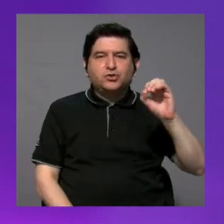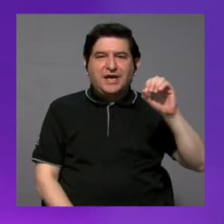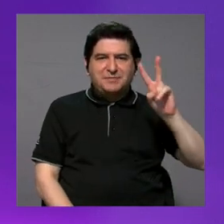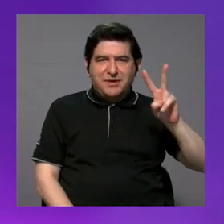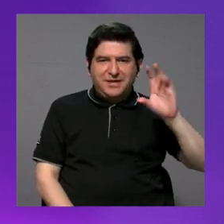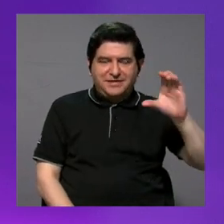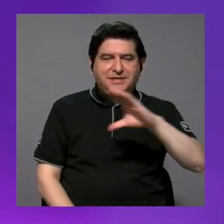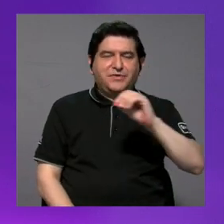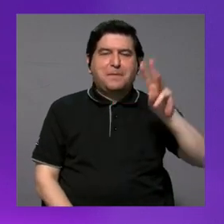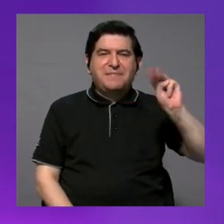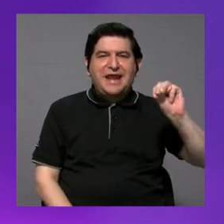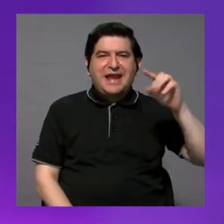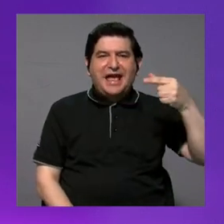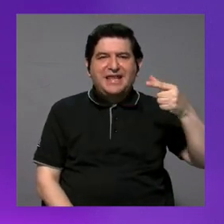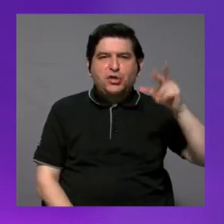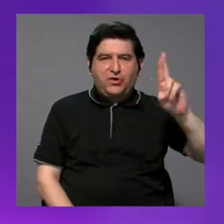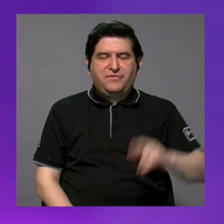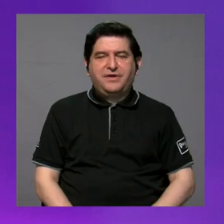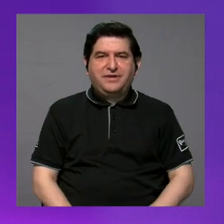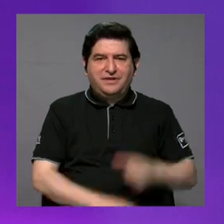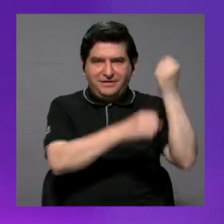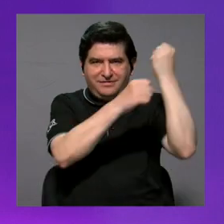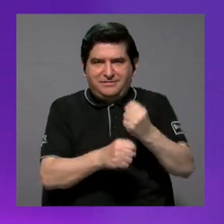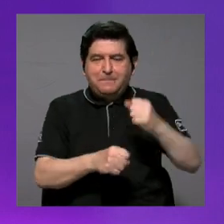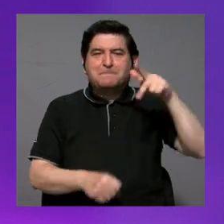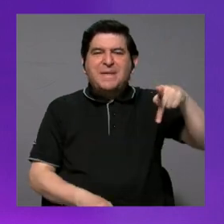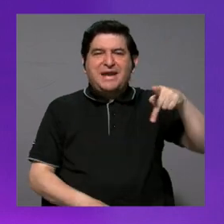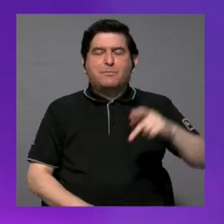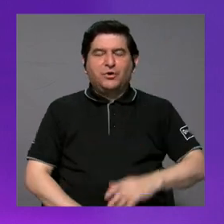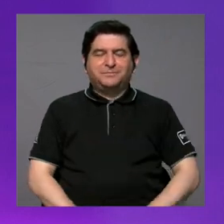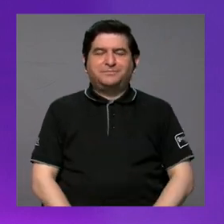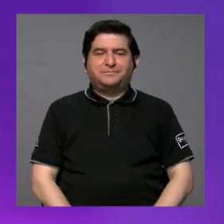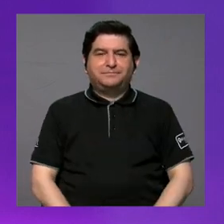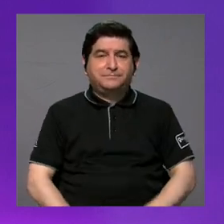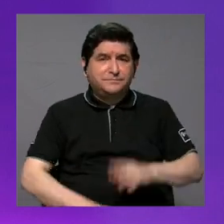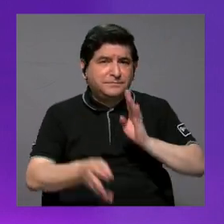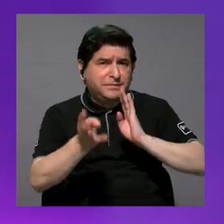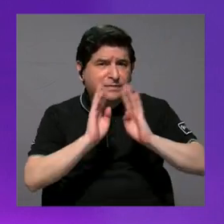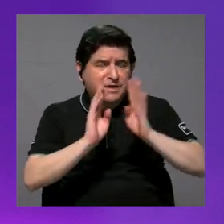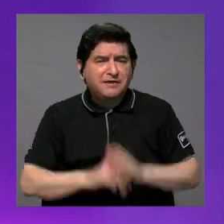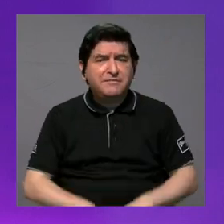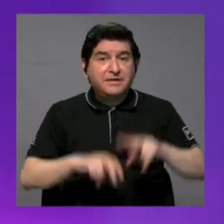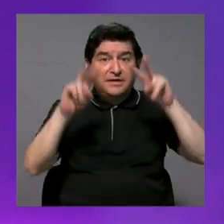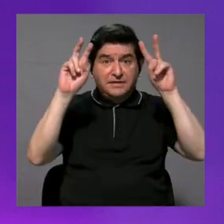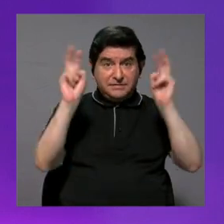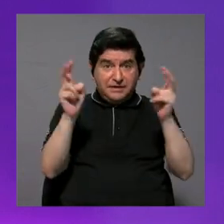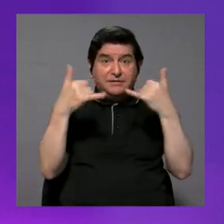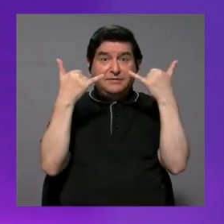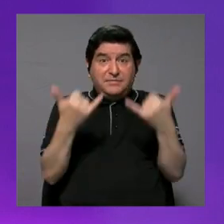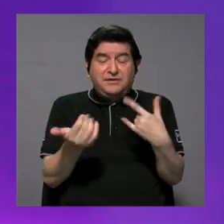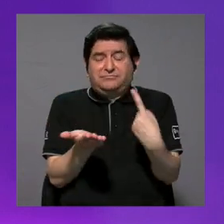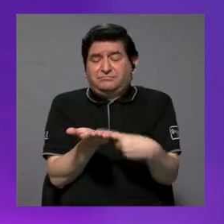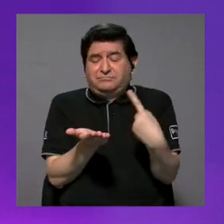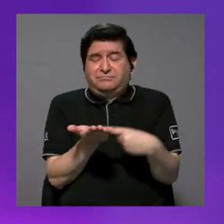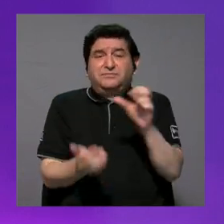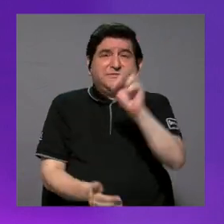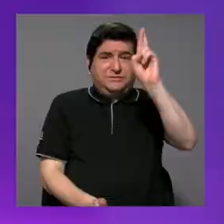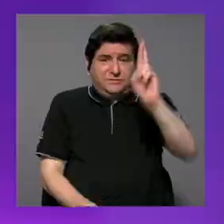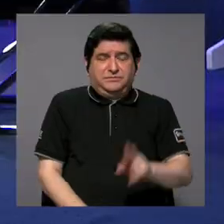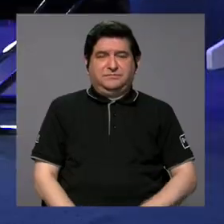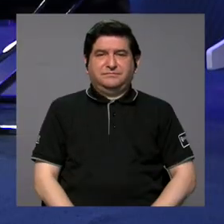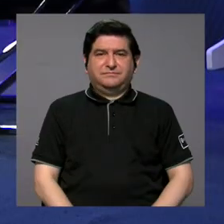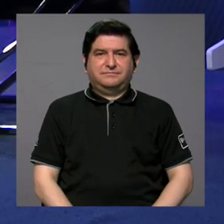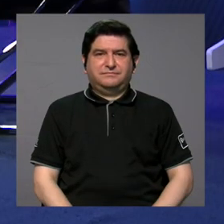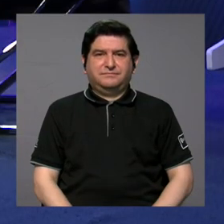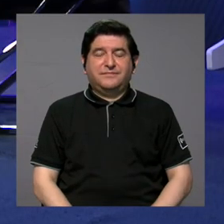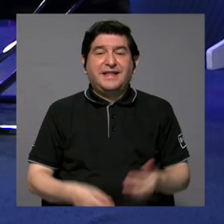Cerros y Milena Grillo Rivera, de la Fundación Pani Amor. Estamos conversando sobre este tema que está ahorita en la palestra costalvicense,